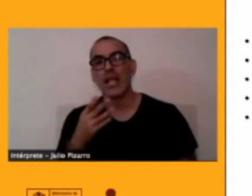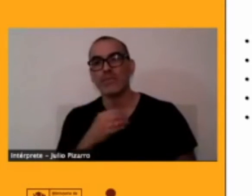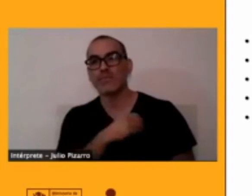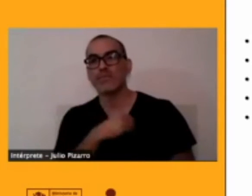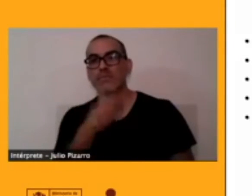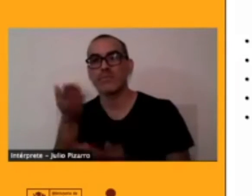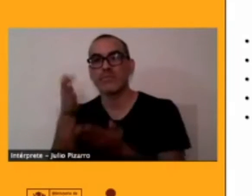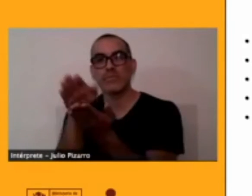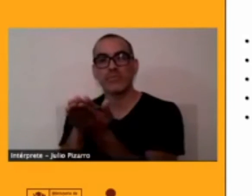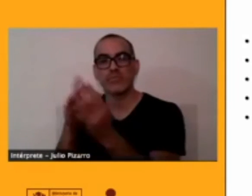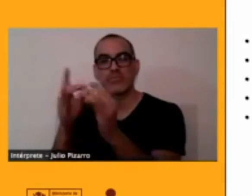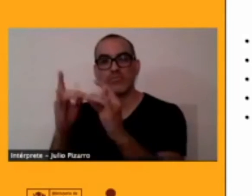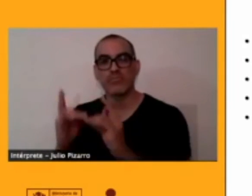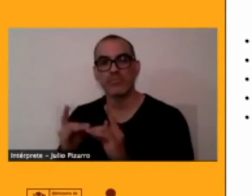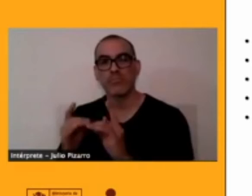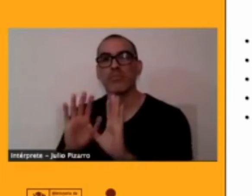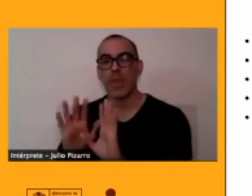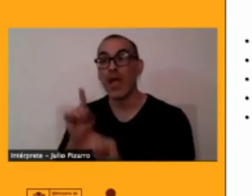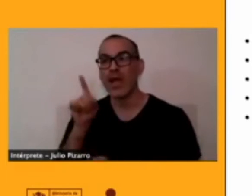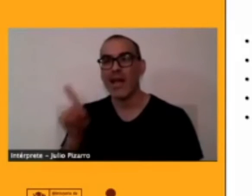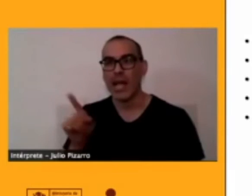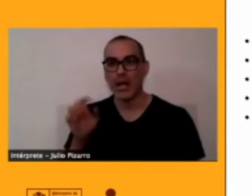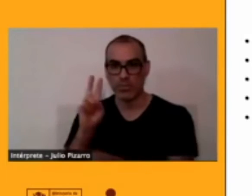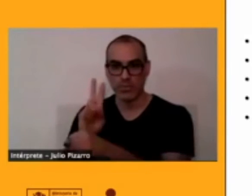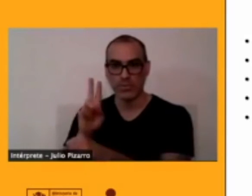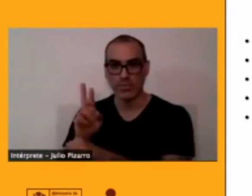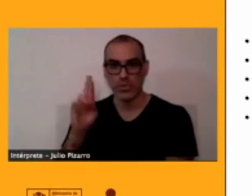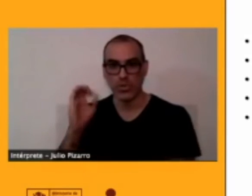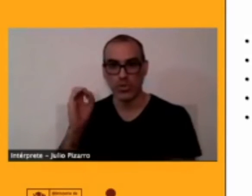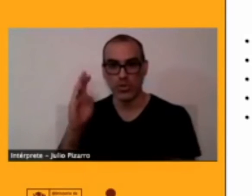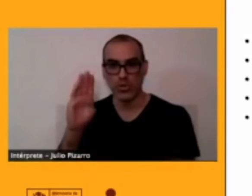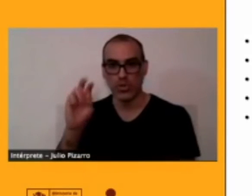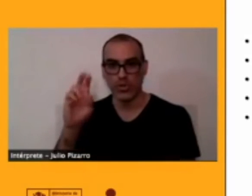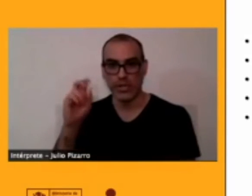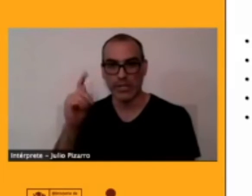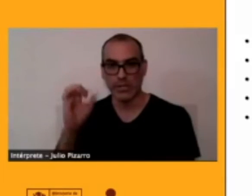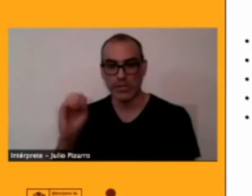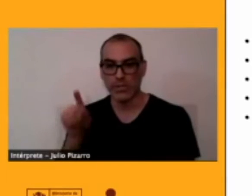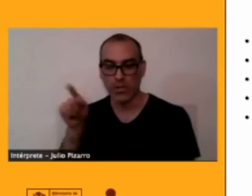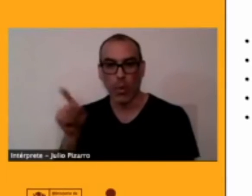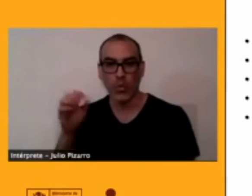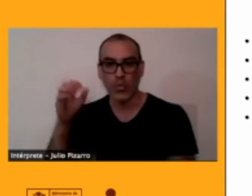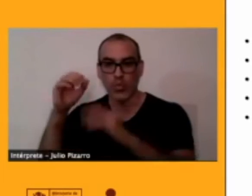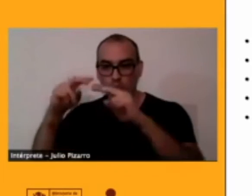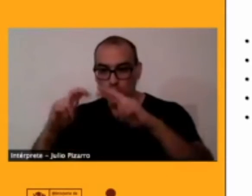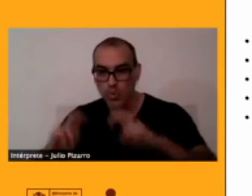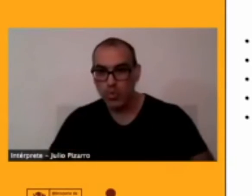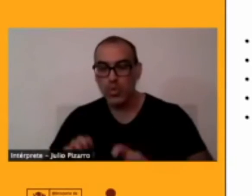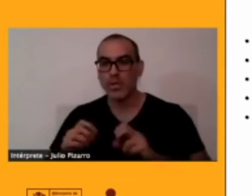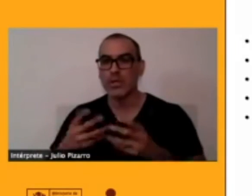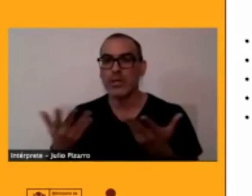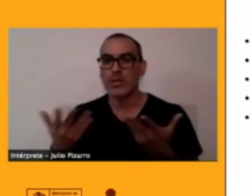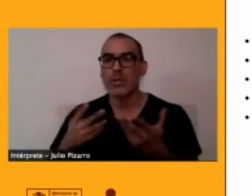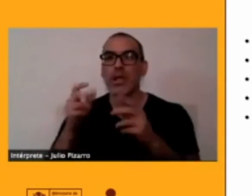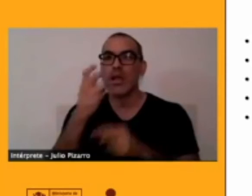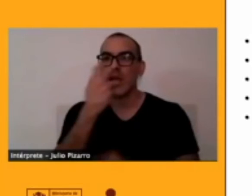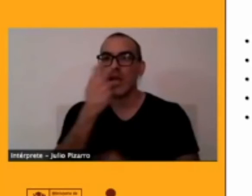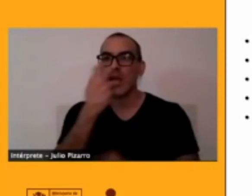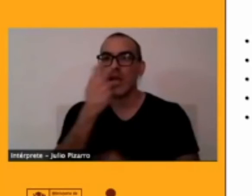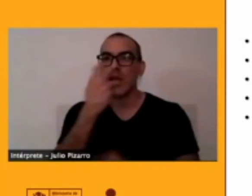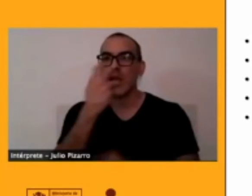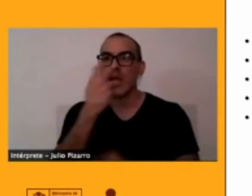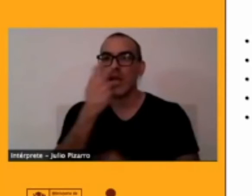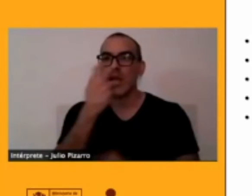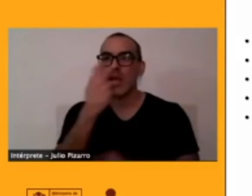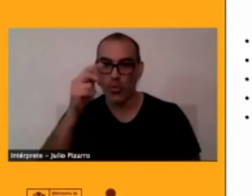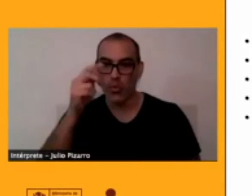estudio de la lengua Kunza desde la perspectiva académica. Él publicó tres